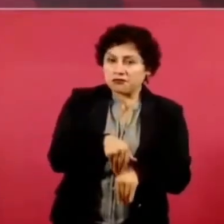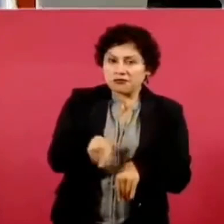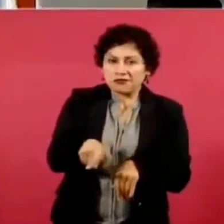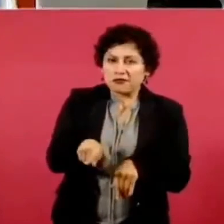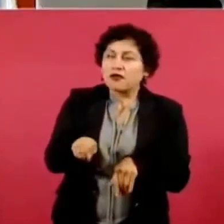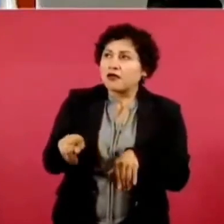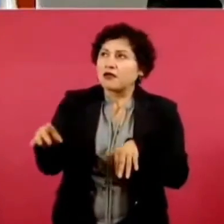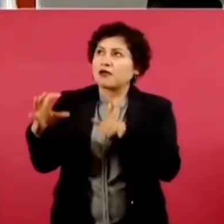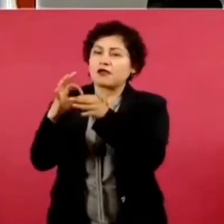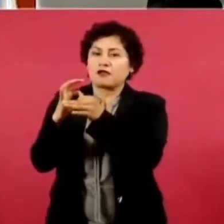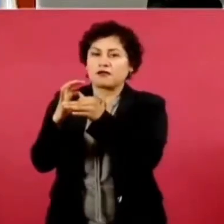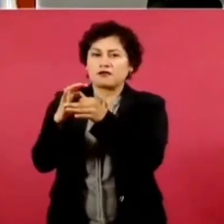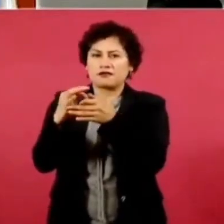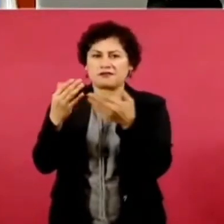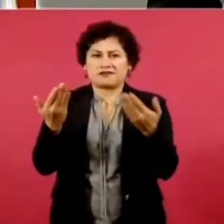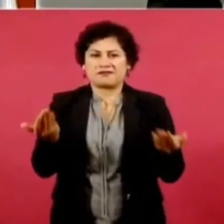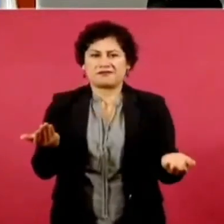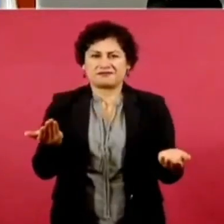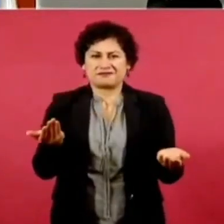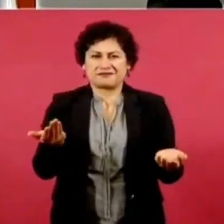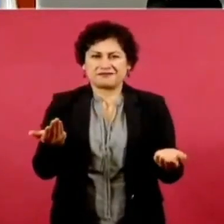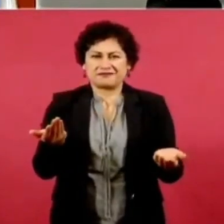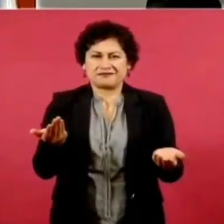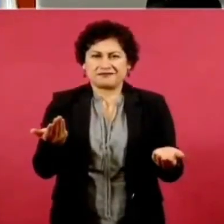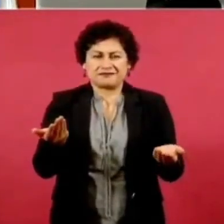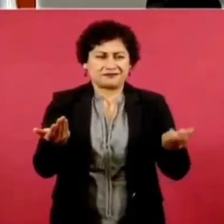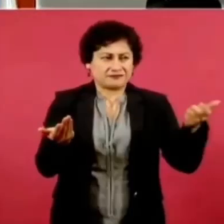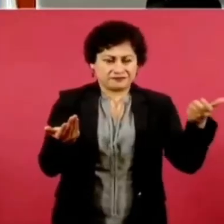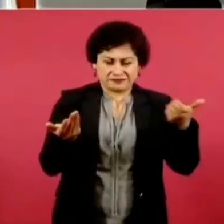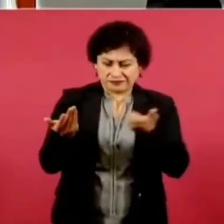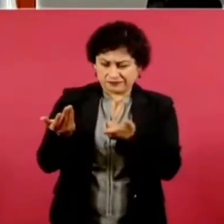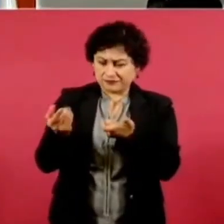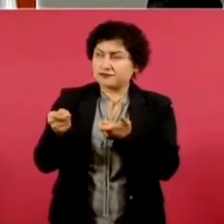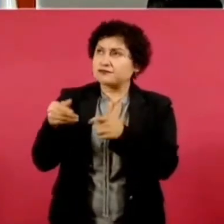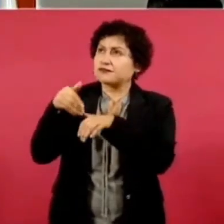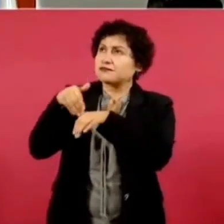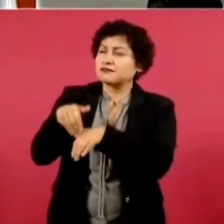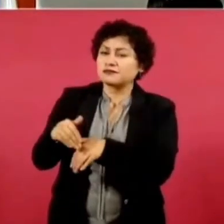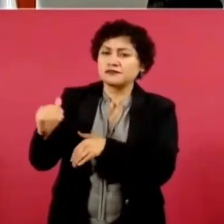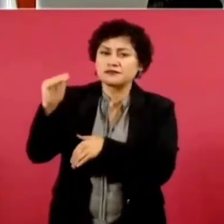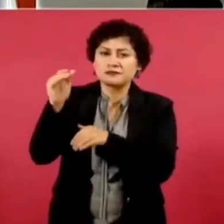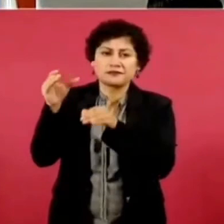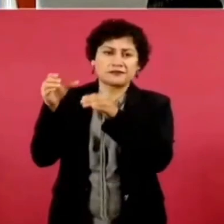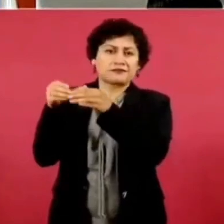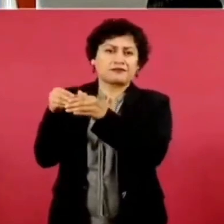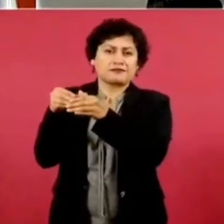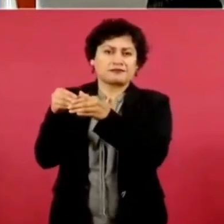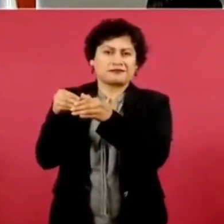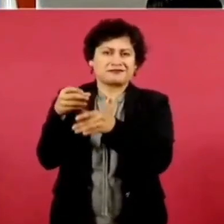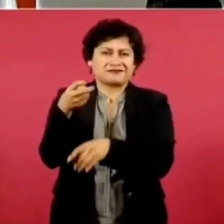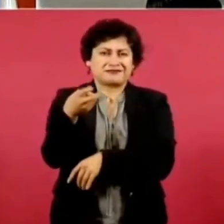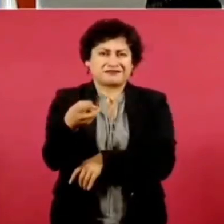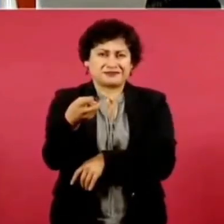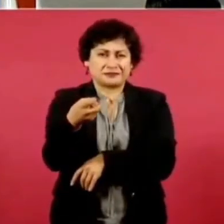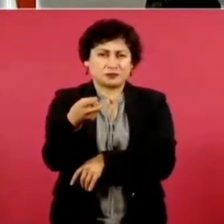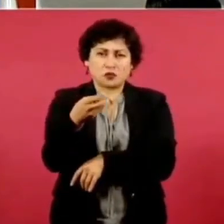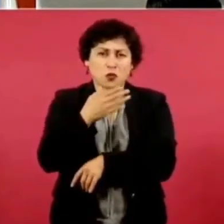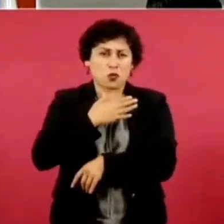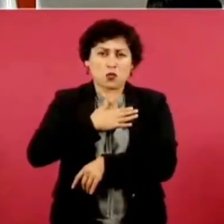paradoja, una gran injusticia,